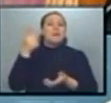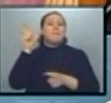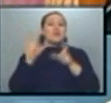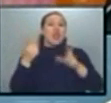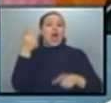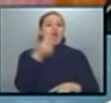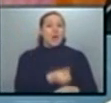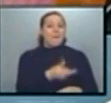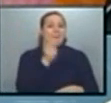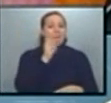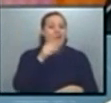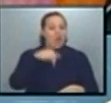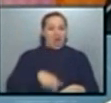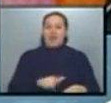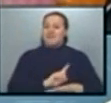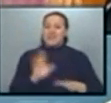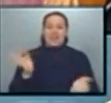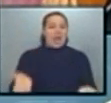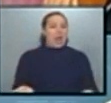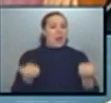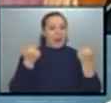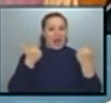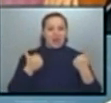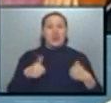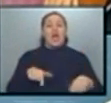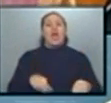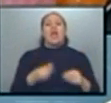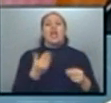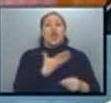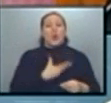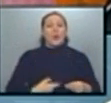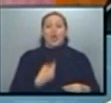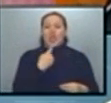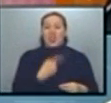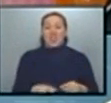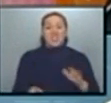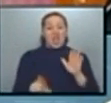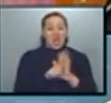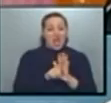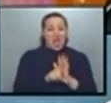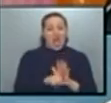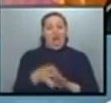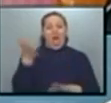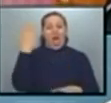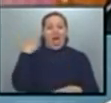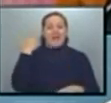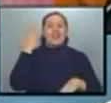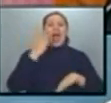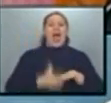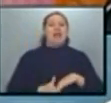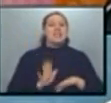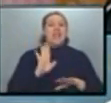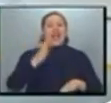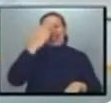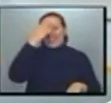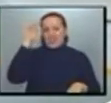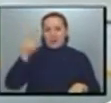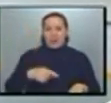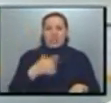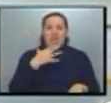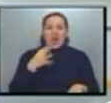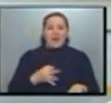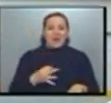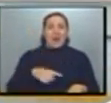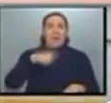porcentaje. Por el momento, ¿cuál es el argumento de parte del gobierno? Que esta ley que fijaba un 15% decían, bueno, la verdad que los